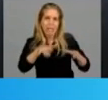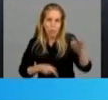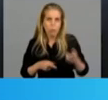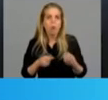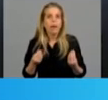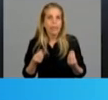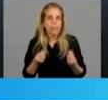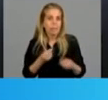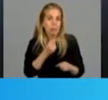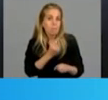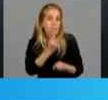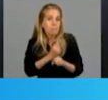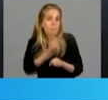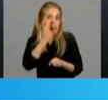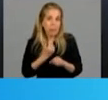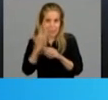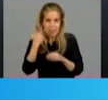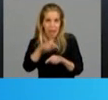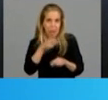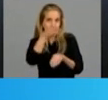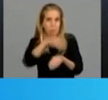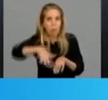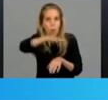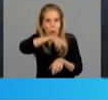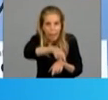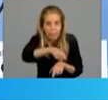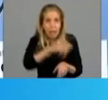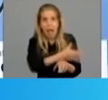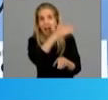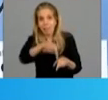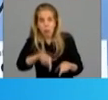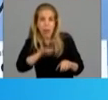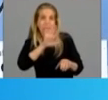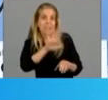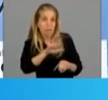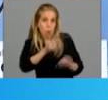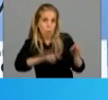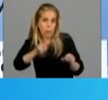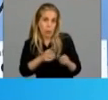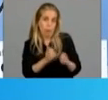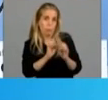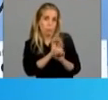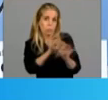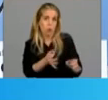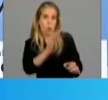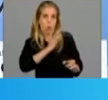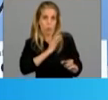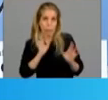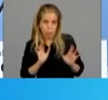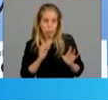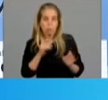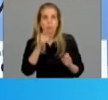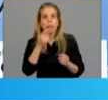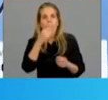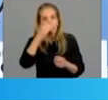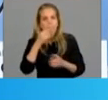de aislamiento. El primer día encontramos 53 contagios y ahora hace dos días que encontramos 5. Así que hablando con los